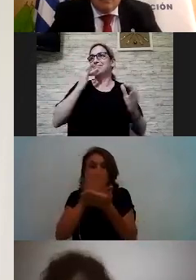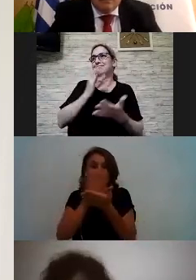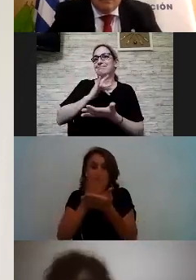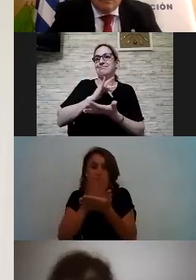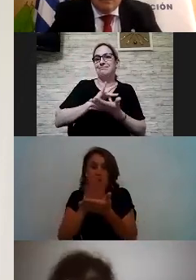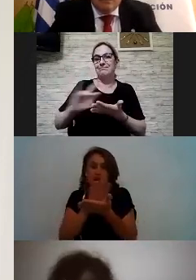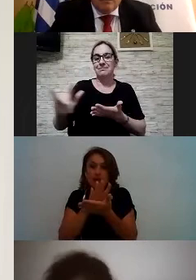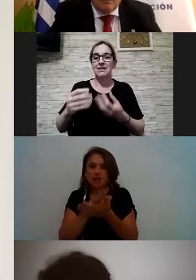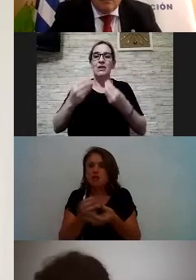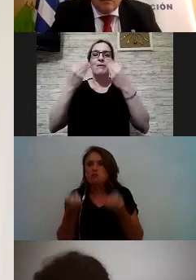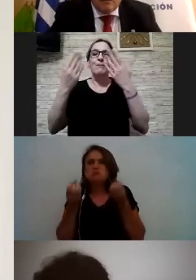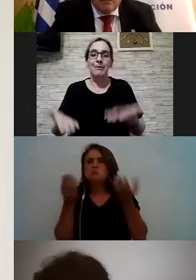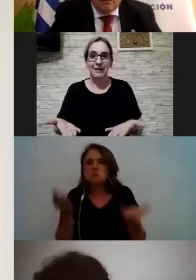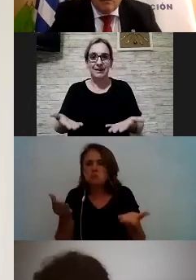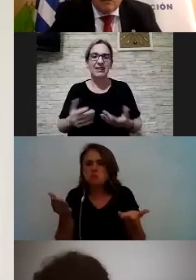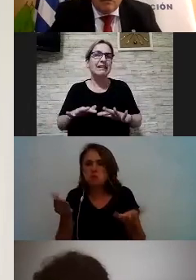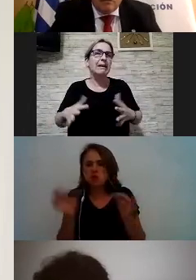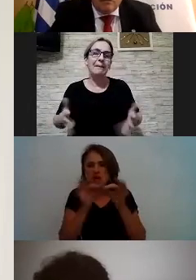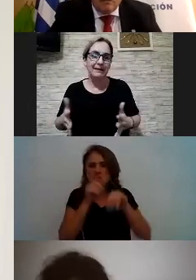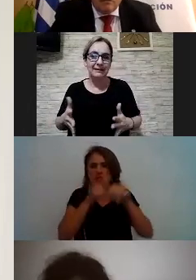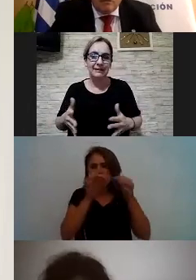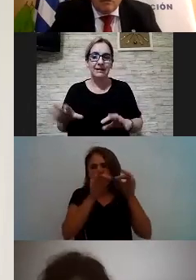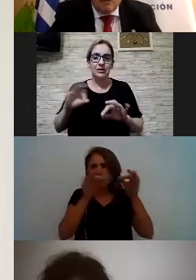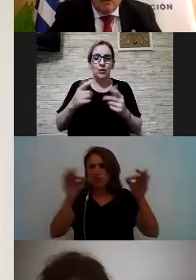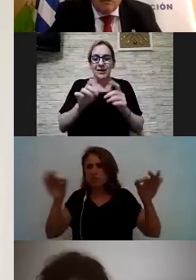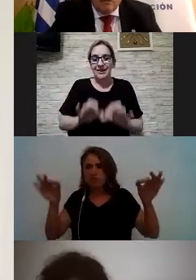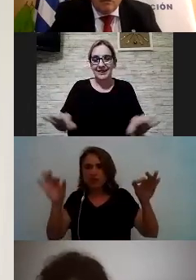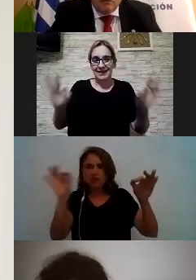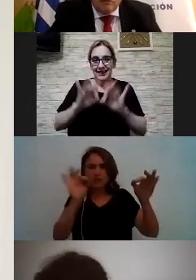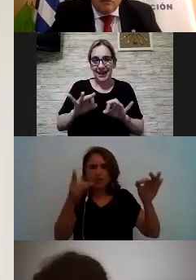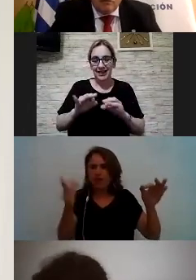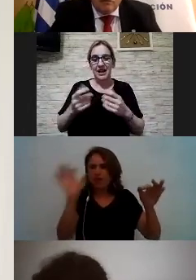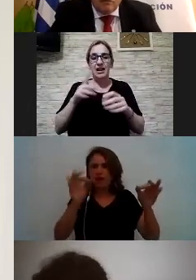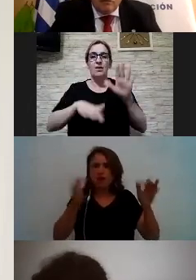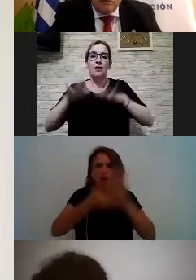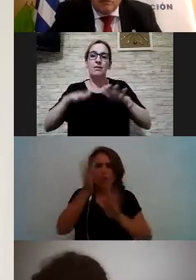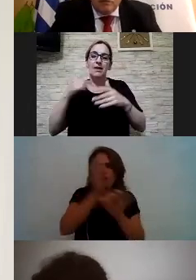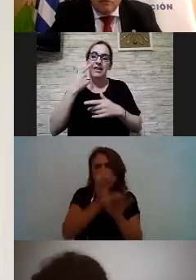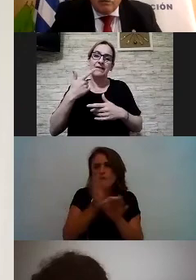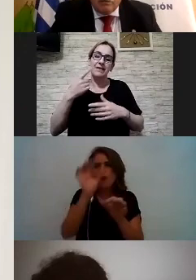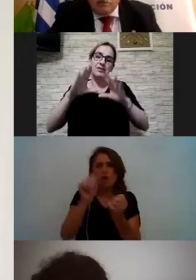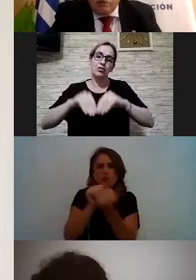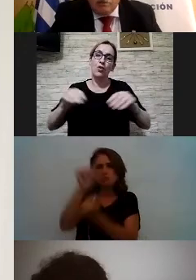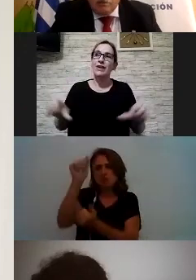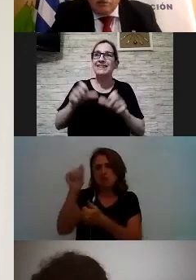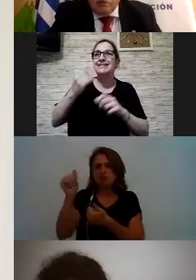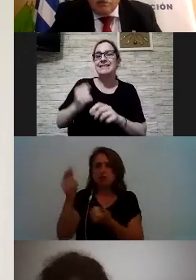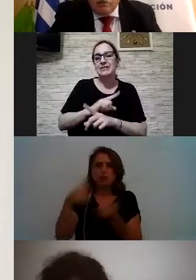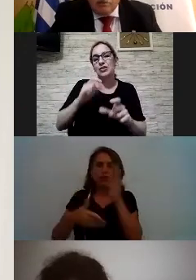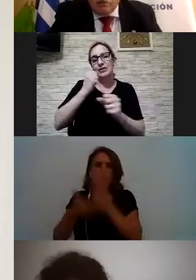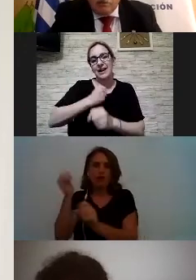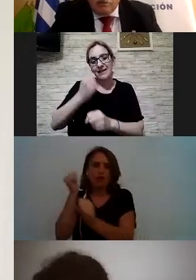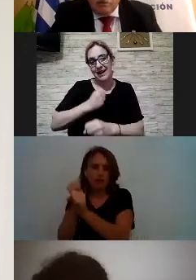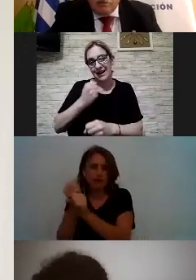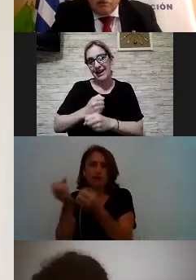preguntaría bueno por qué pasa esto por qué no hay la línea del tiempo que fue un centro educativo que empezó el centro educativo que empezó a trabajar que